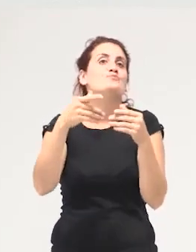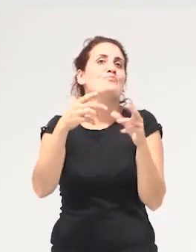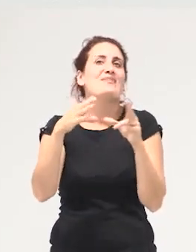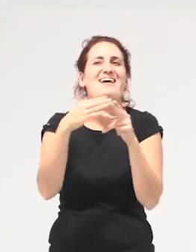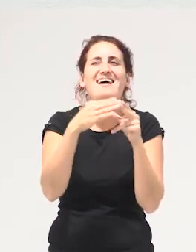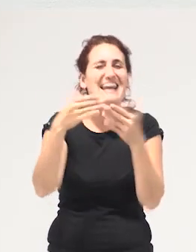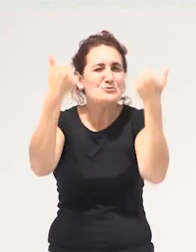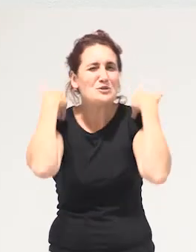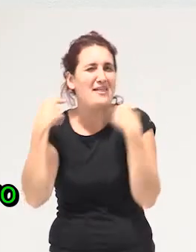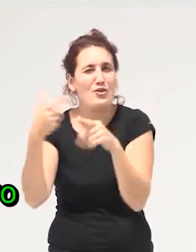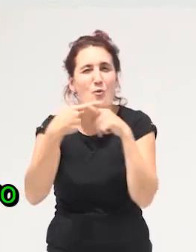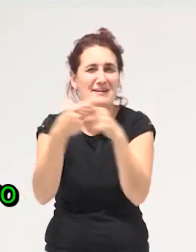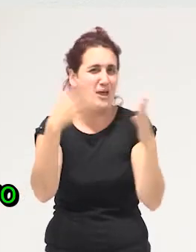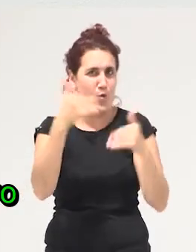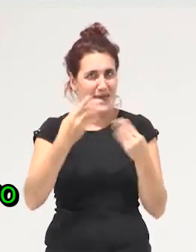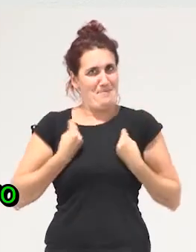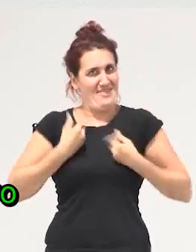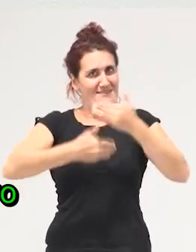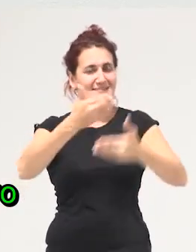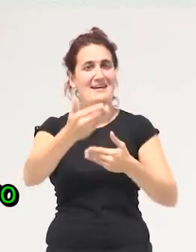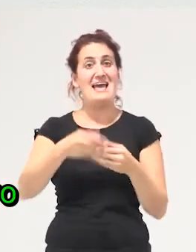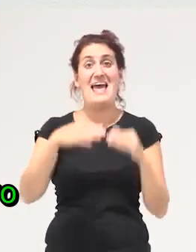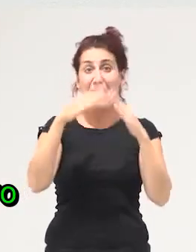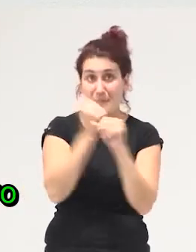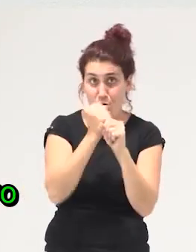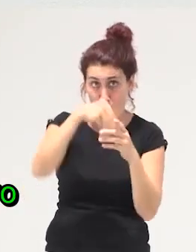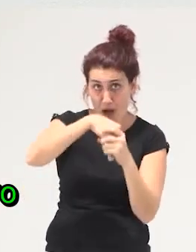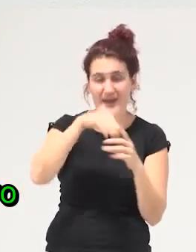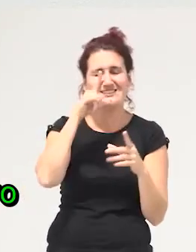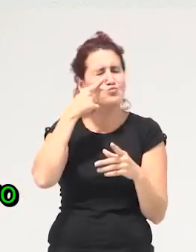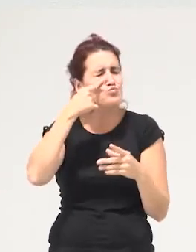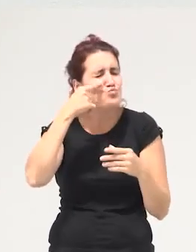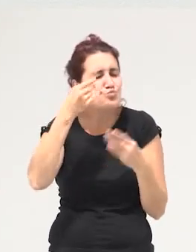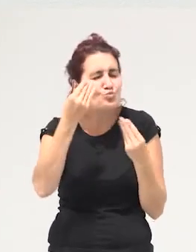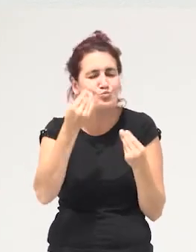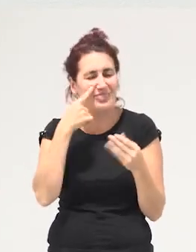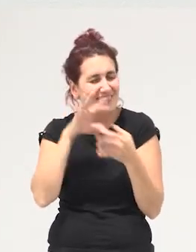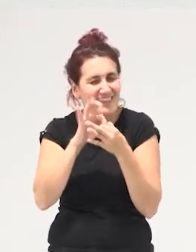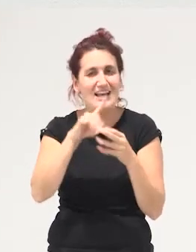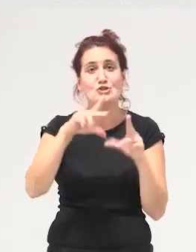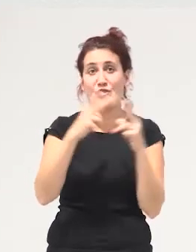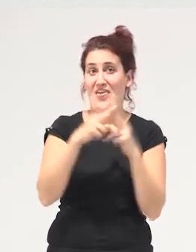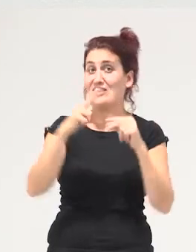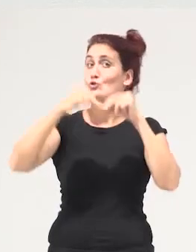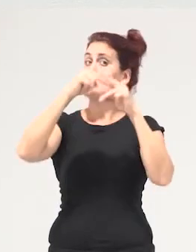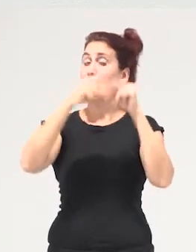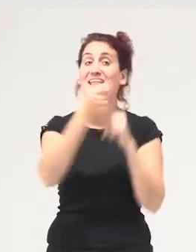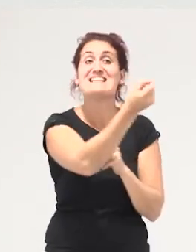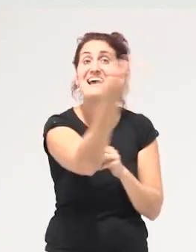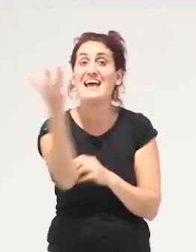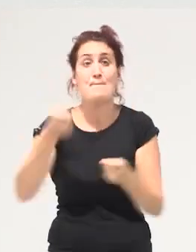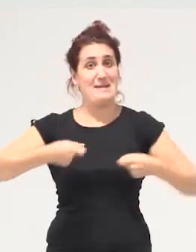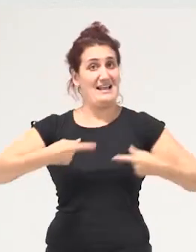compartida en sostener la vida el empleo de hogar es súper indicativo de sociedades construidas en torno a las necesidades de los